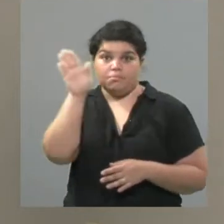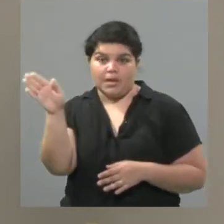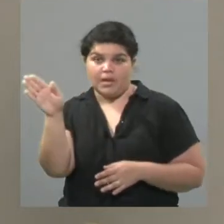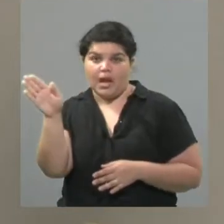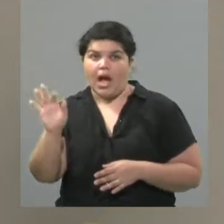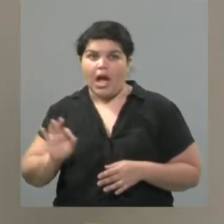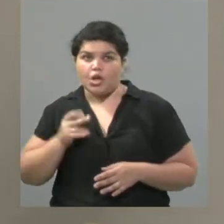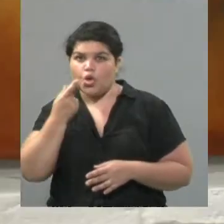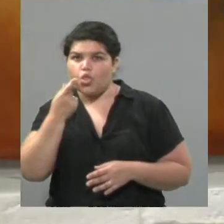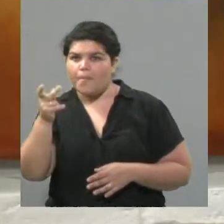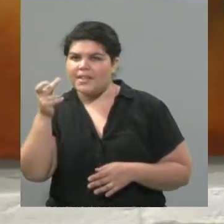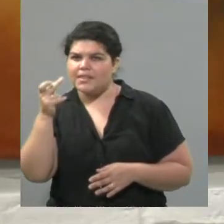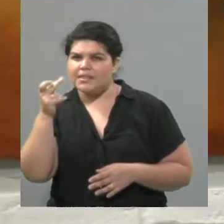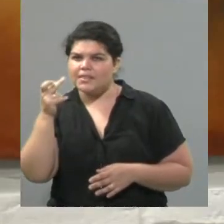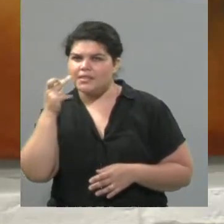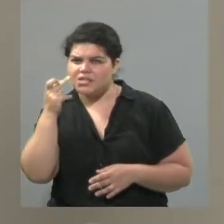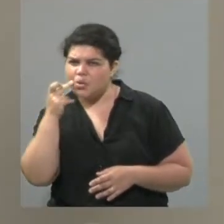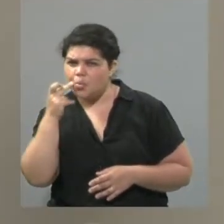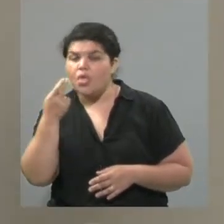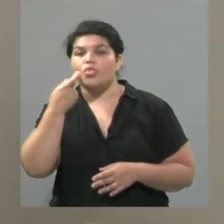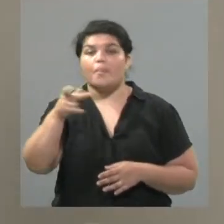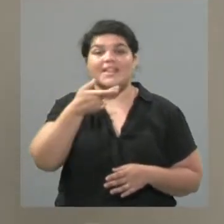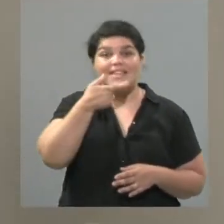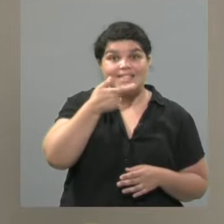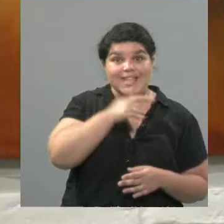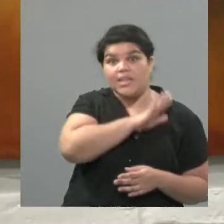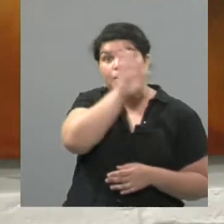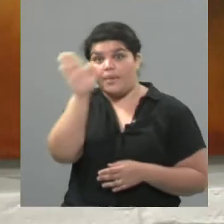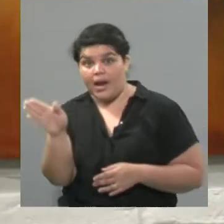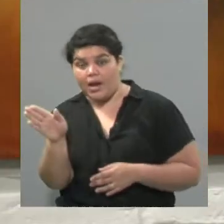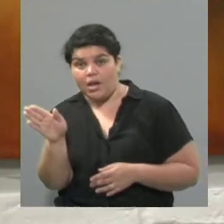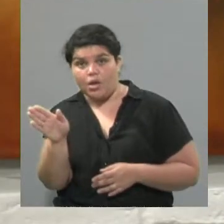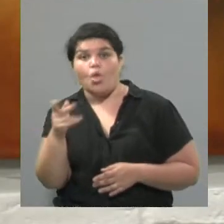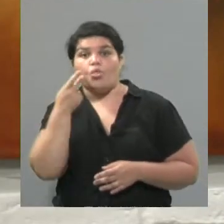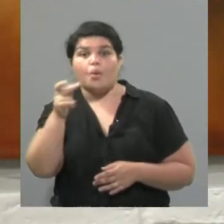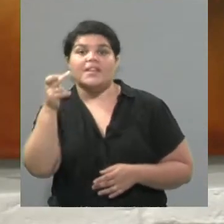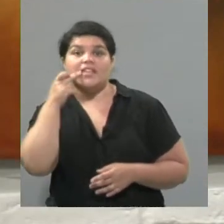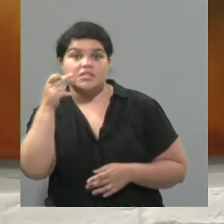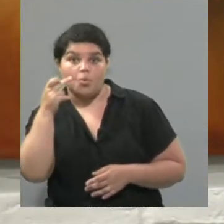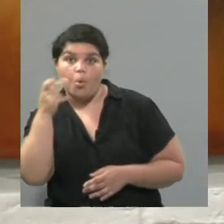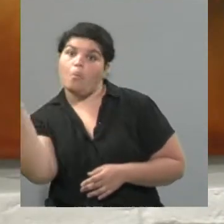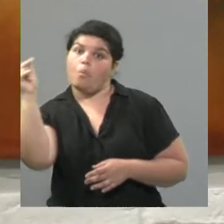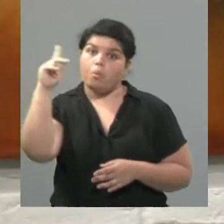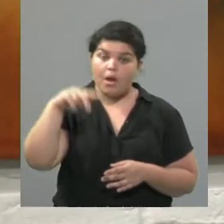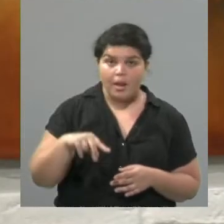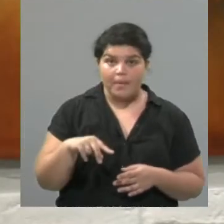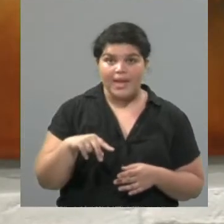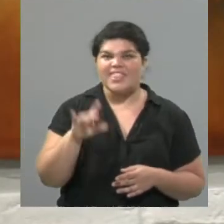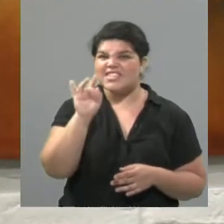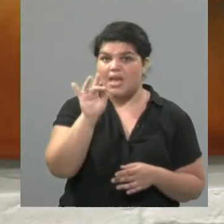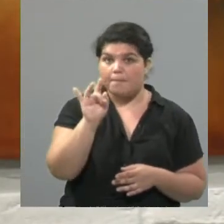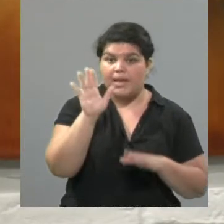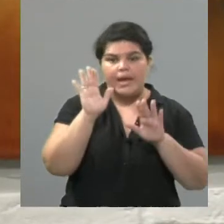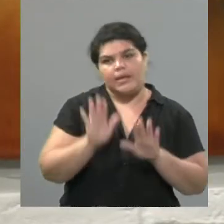diciembre de 2019 volvimos. Pero sí, bastante tiempo. Sí, la posibilidad esta de viajar también nos dio la apertura a